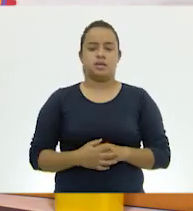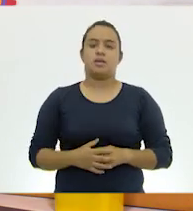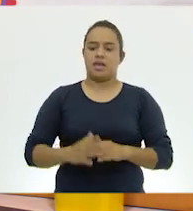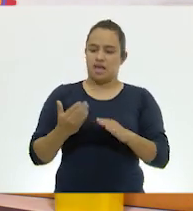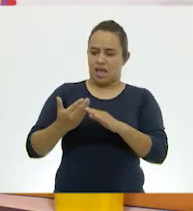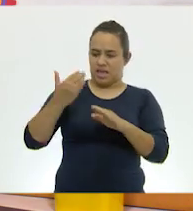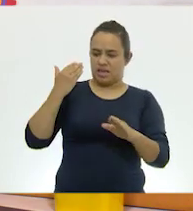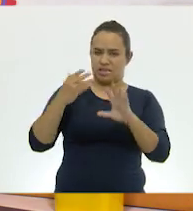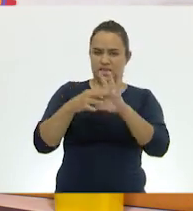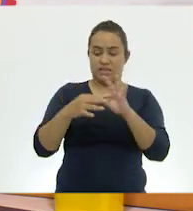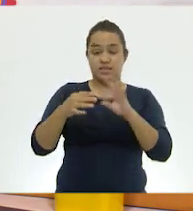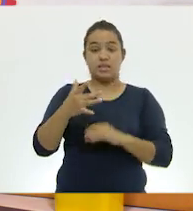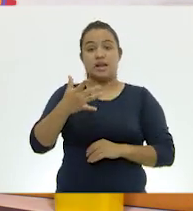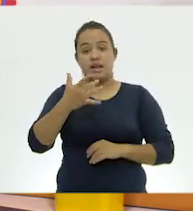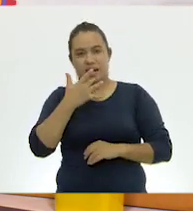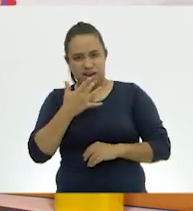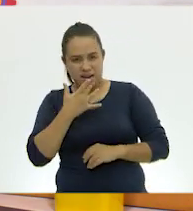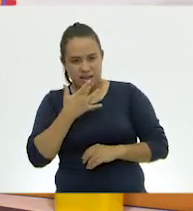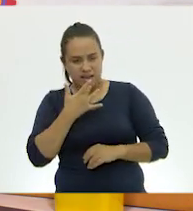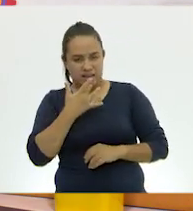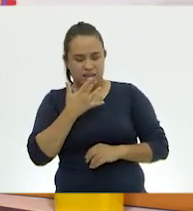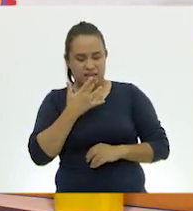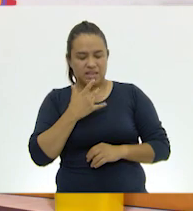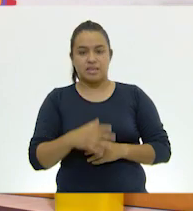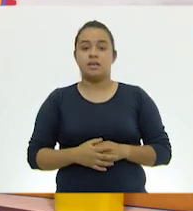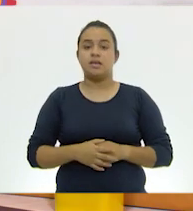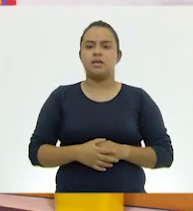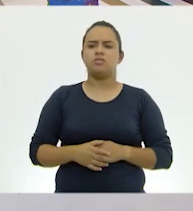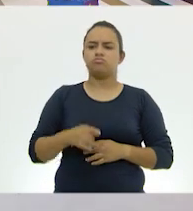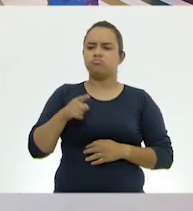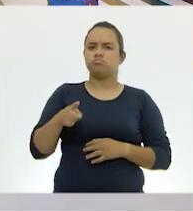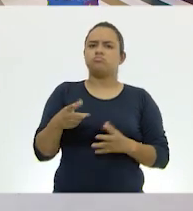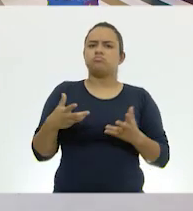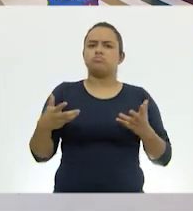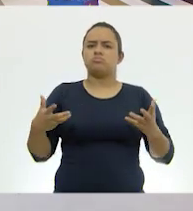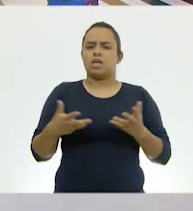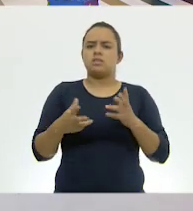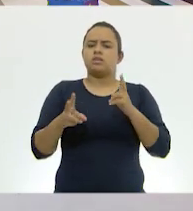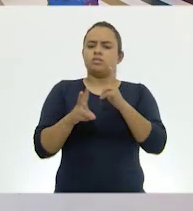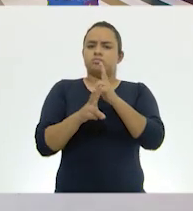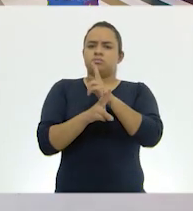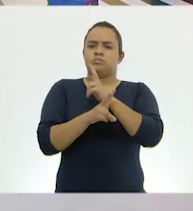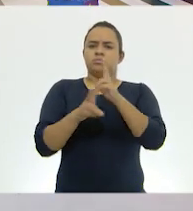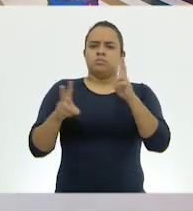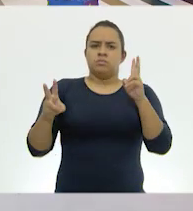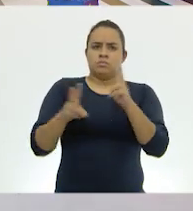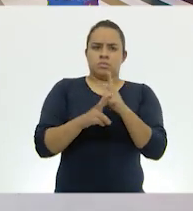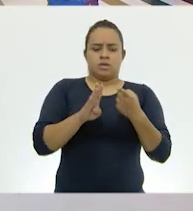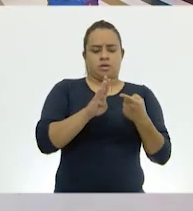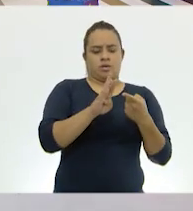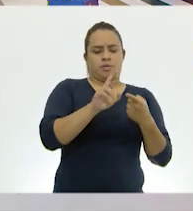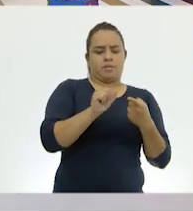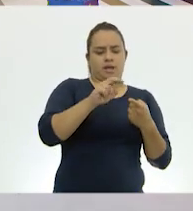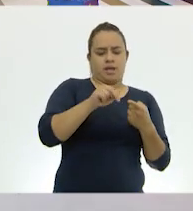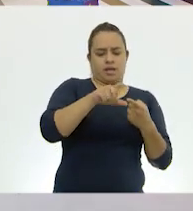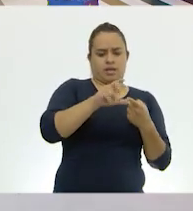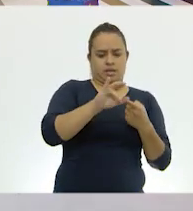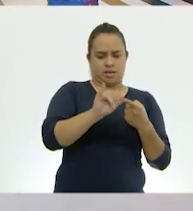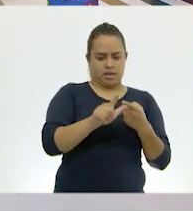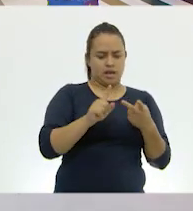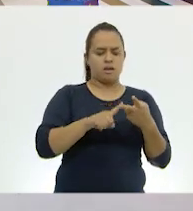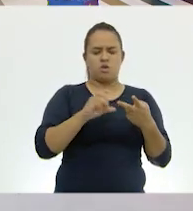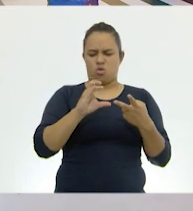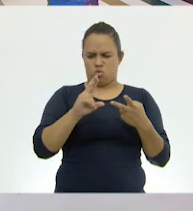dicho que las ranas y los sapos llevan a cabo respiración branquial, pero también